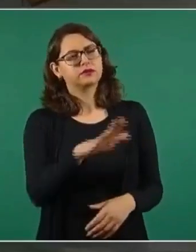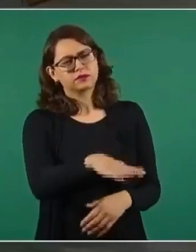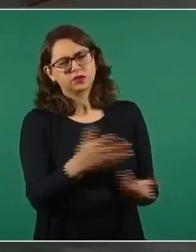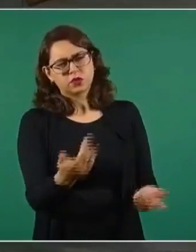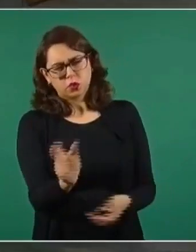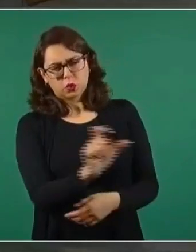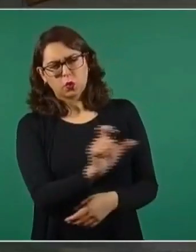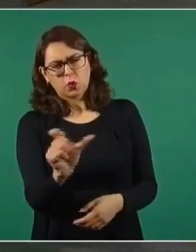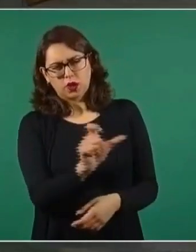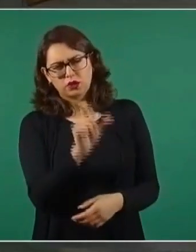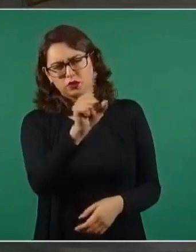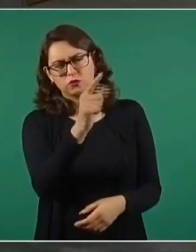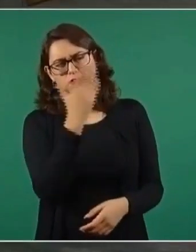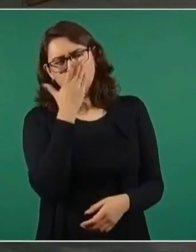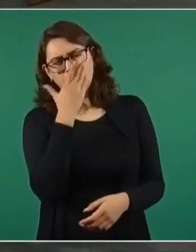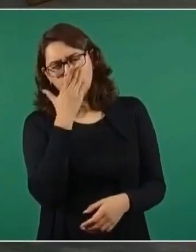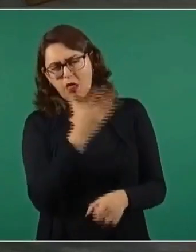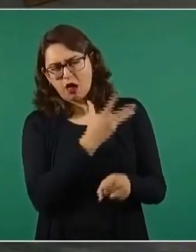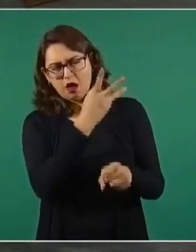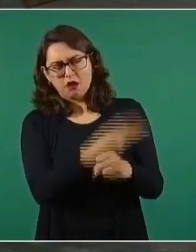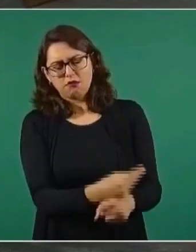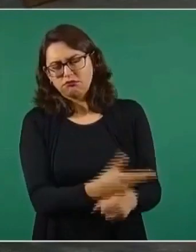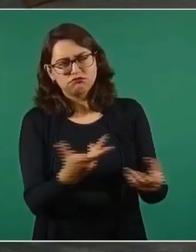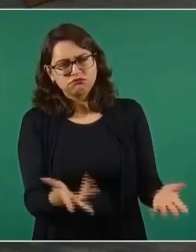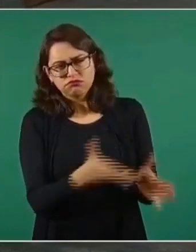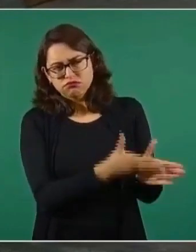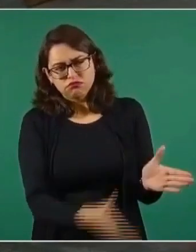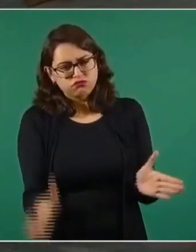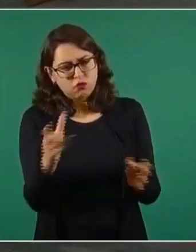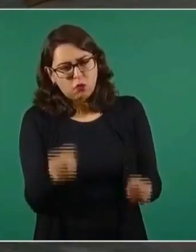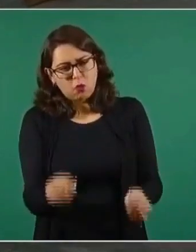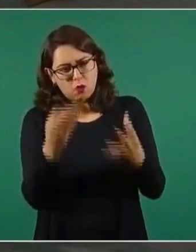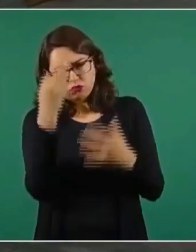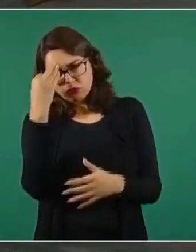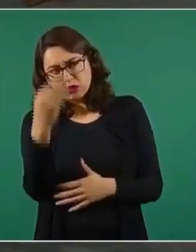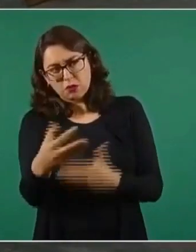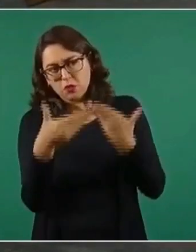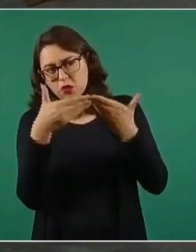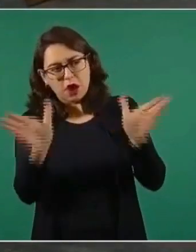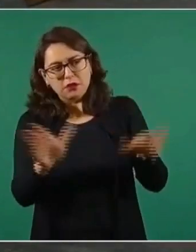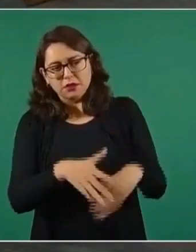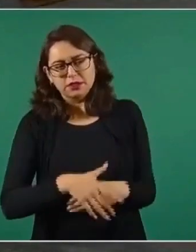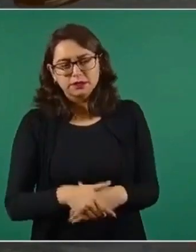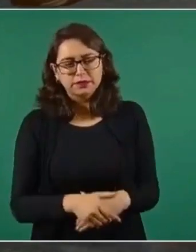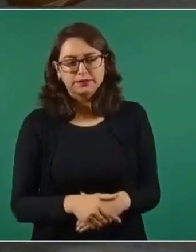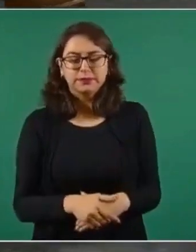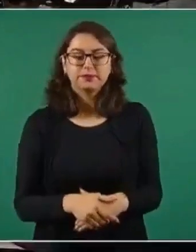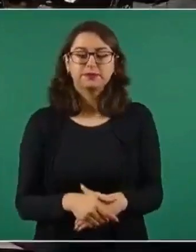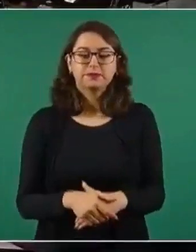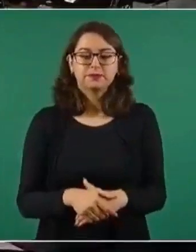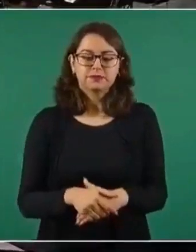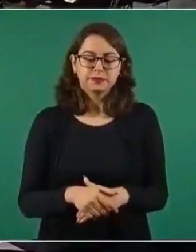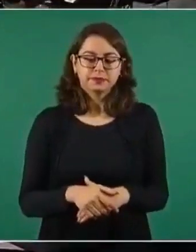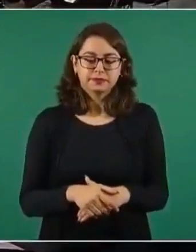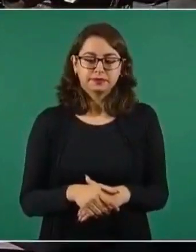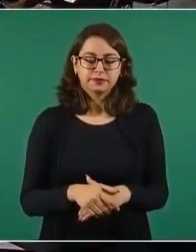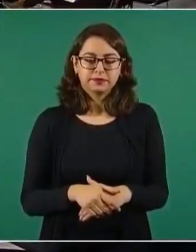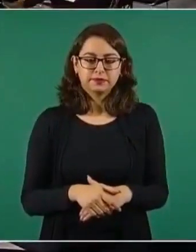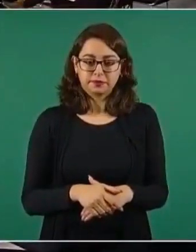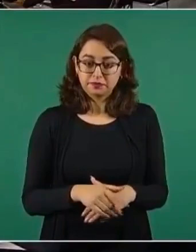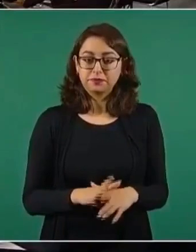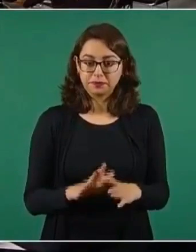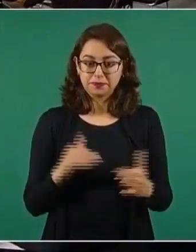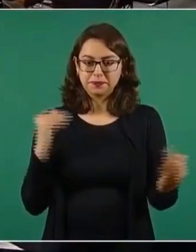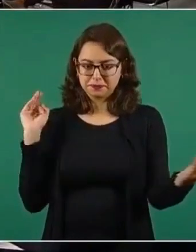liberación de casetas en Sonora o en cuánto tiempo se plantea que ya estarían liberadas? Ya en